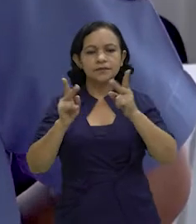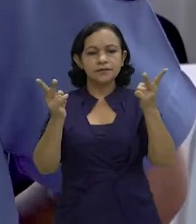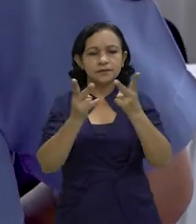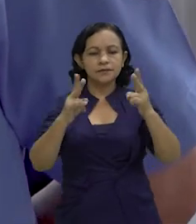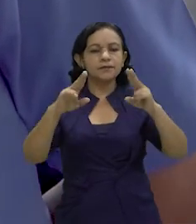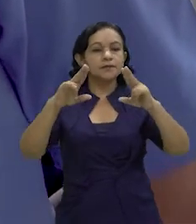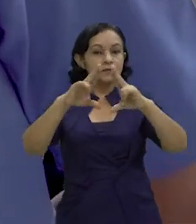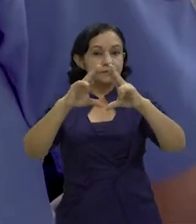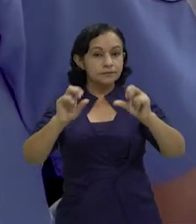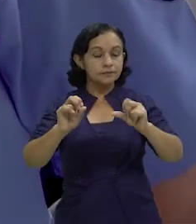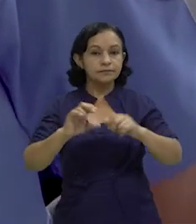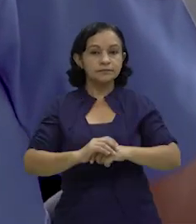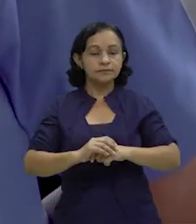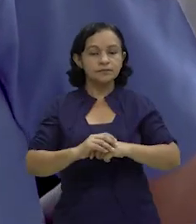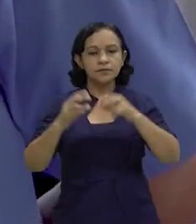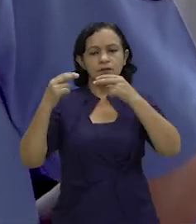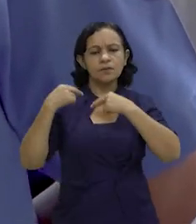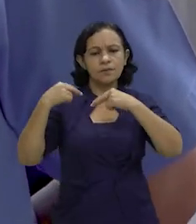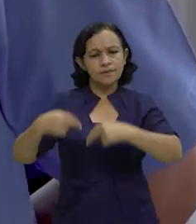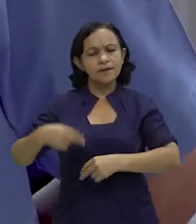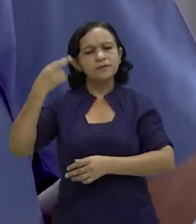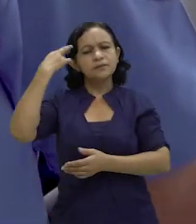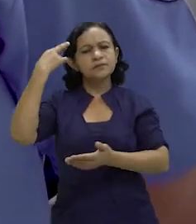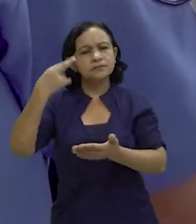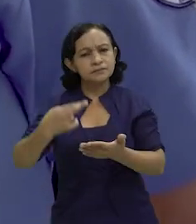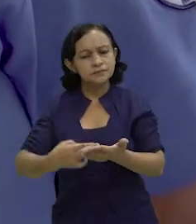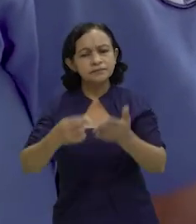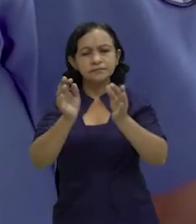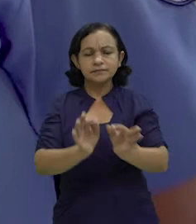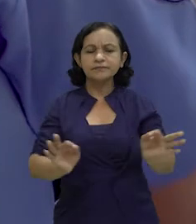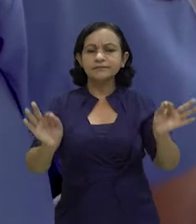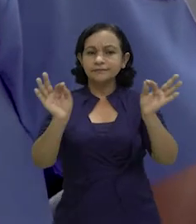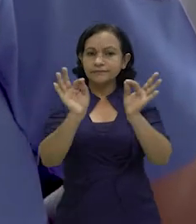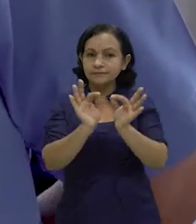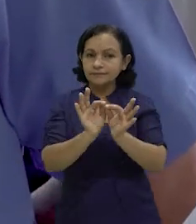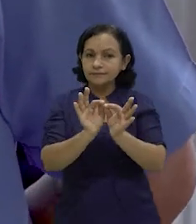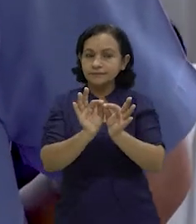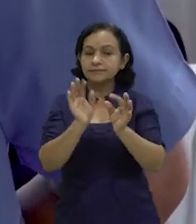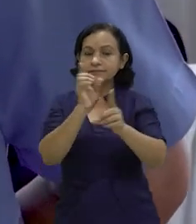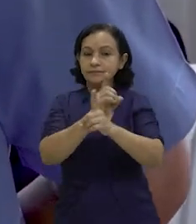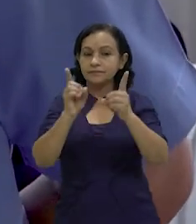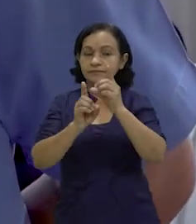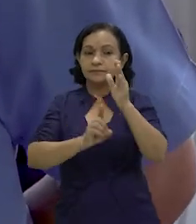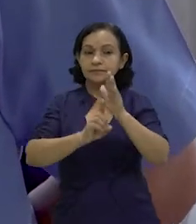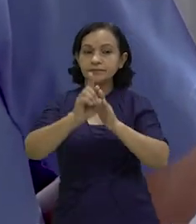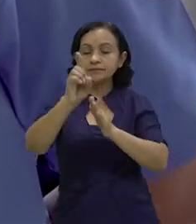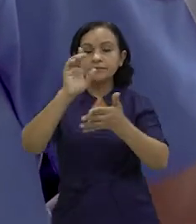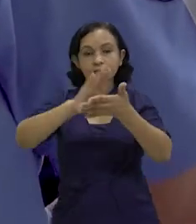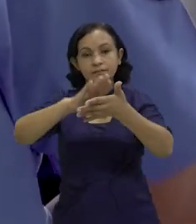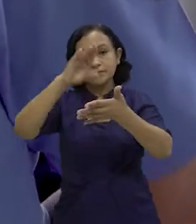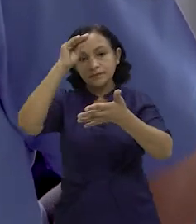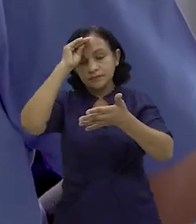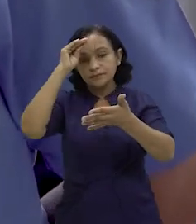ciudadanía. Recordemos que el ser humano es importante y debe desarrollar